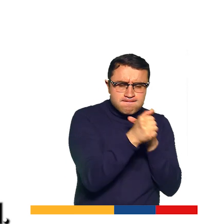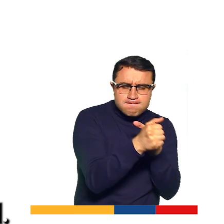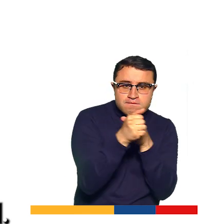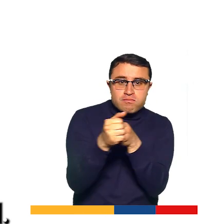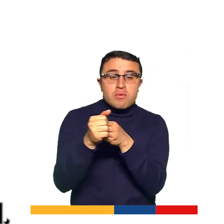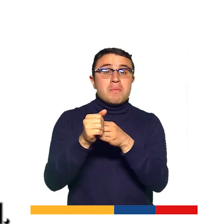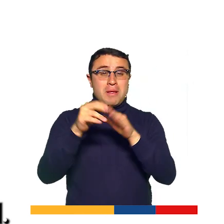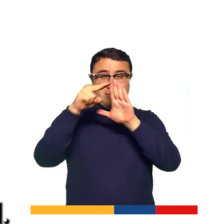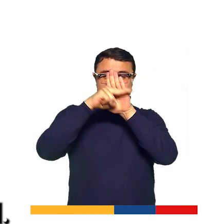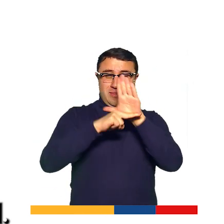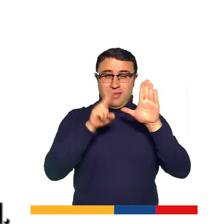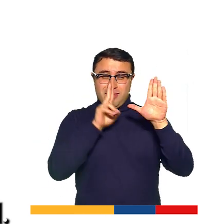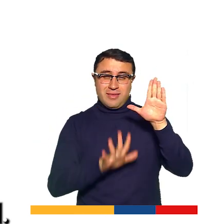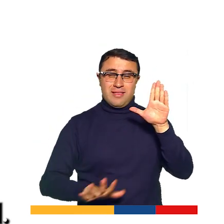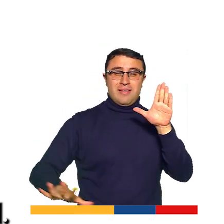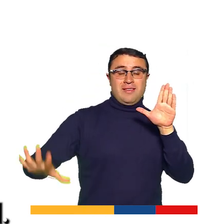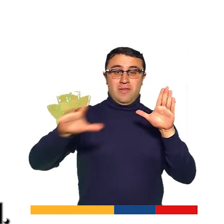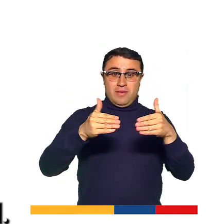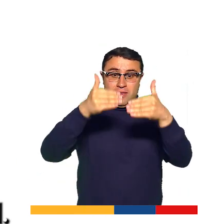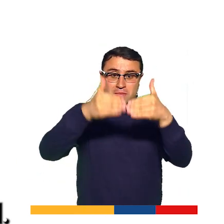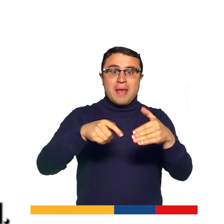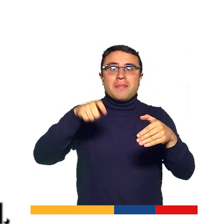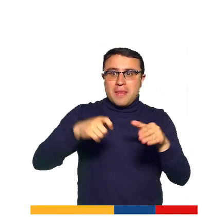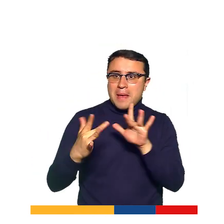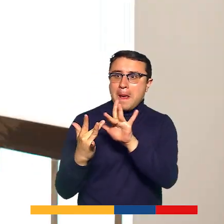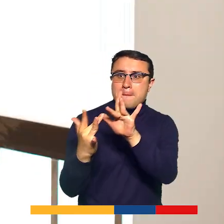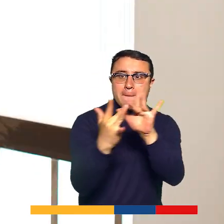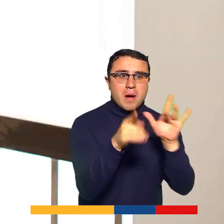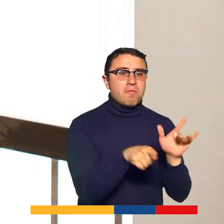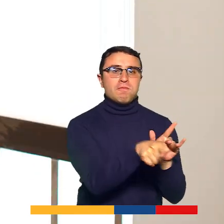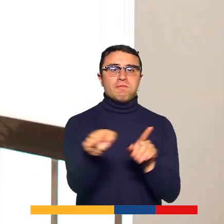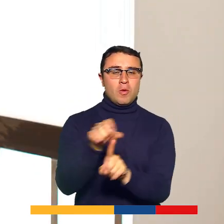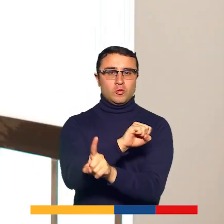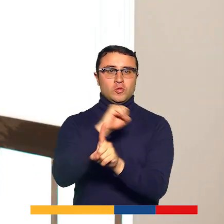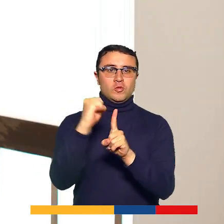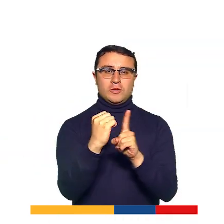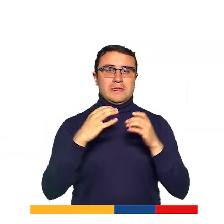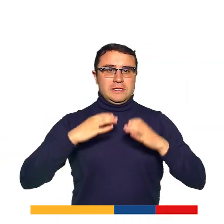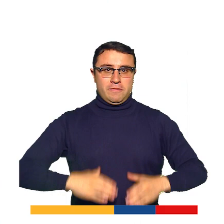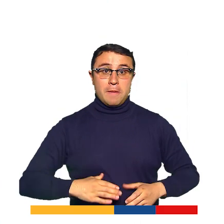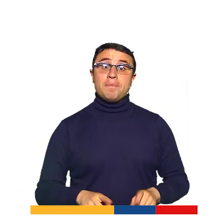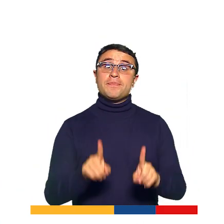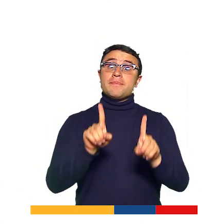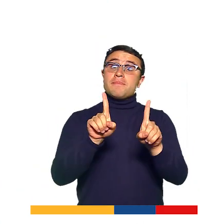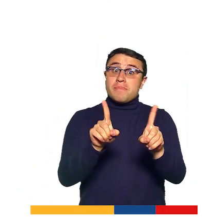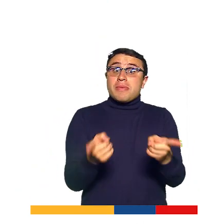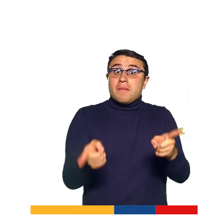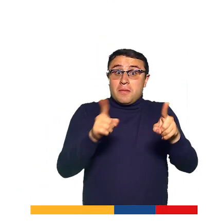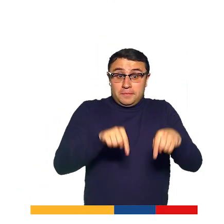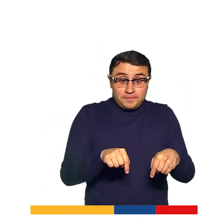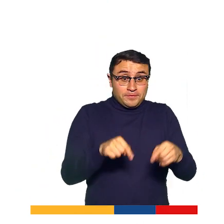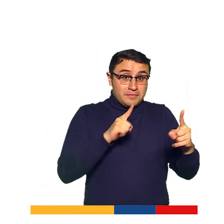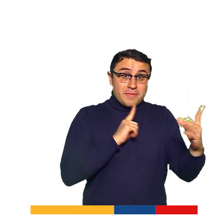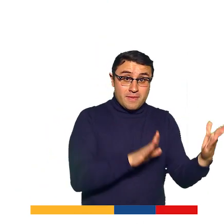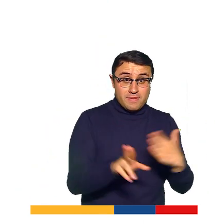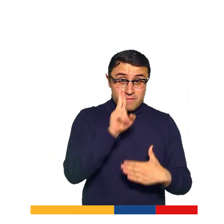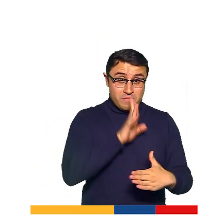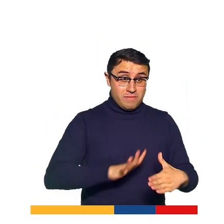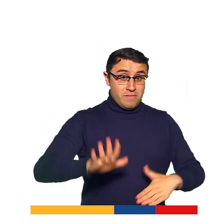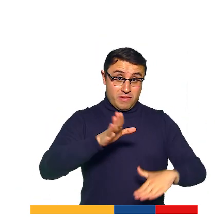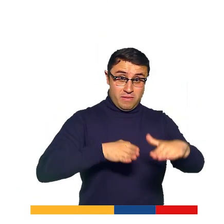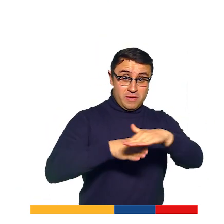discapacidad? Eso lo tendremos que definir conjuntamente con la sociedad civil. Pero al mismo tiempo, la formulación e implementación del Plan Nacional de